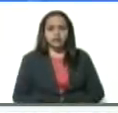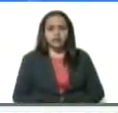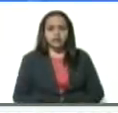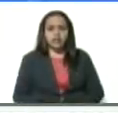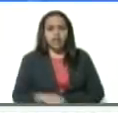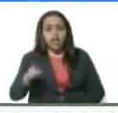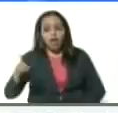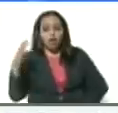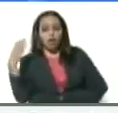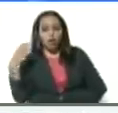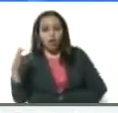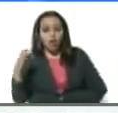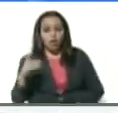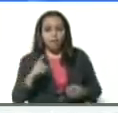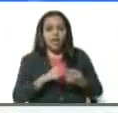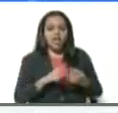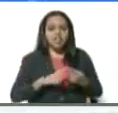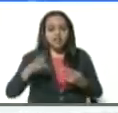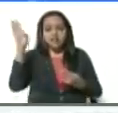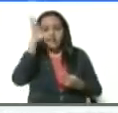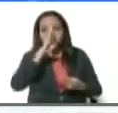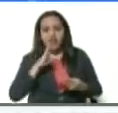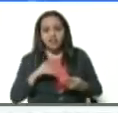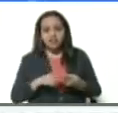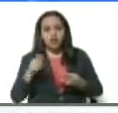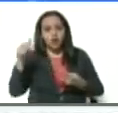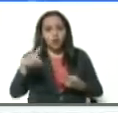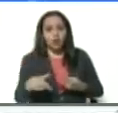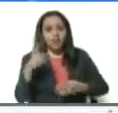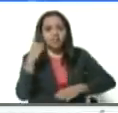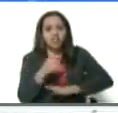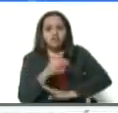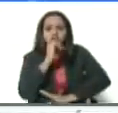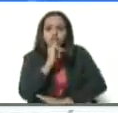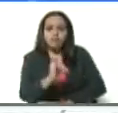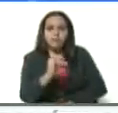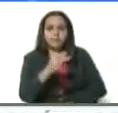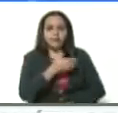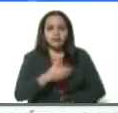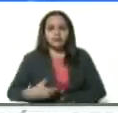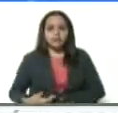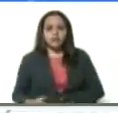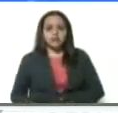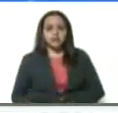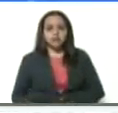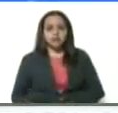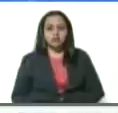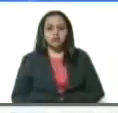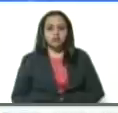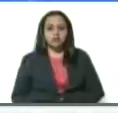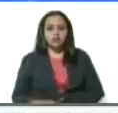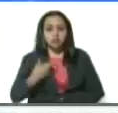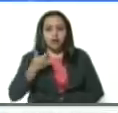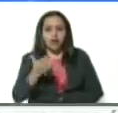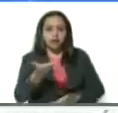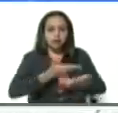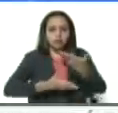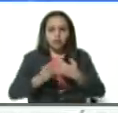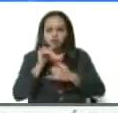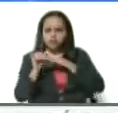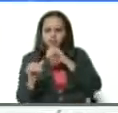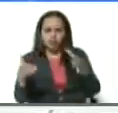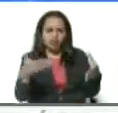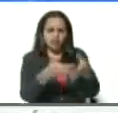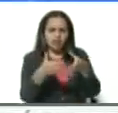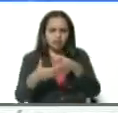de Colombia, el virus de Brasil. Hoy, debo informarle, presidente, bueno, ingresó, le estaba compartiendo esta información con